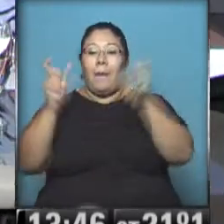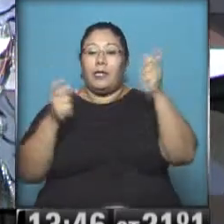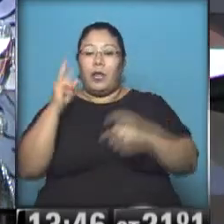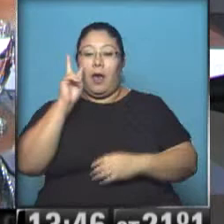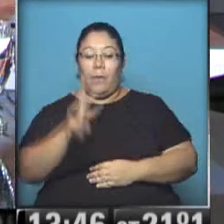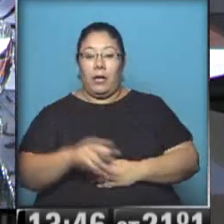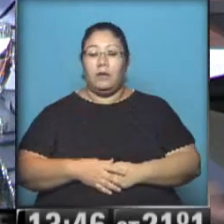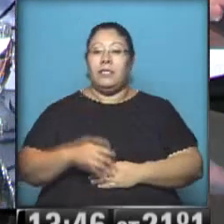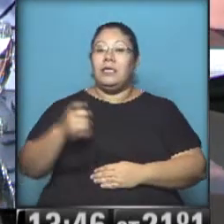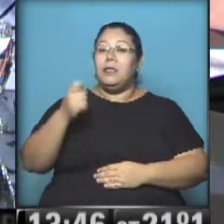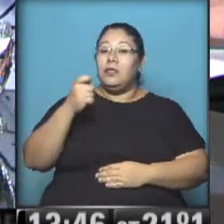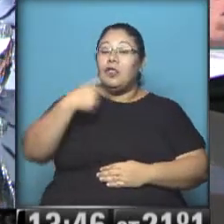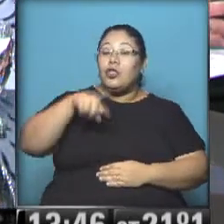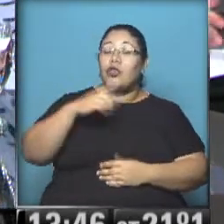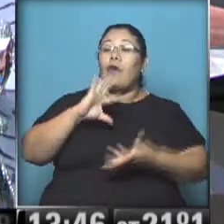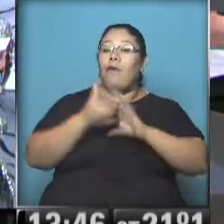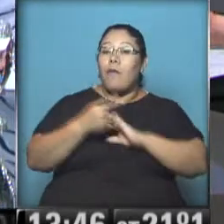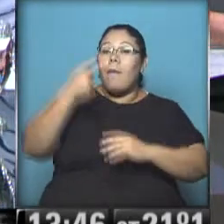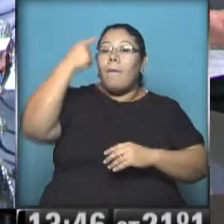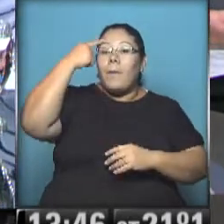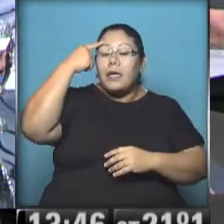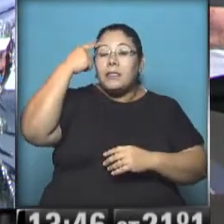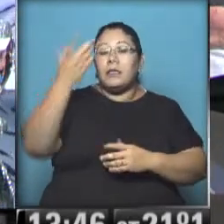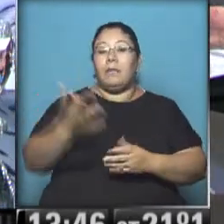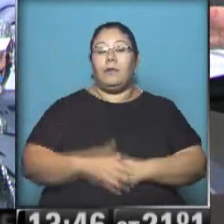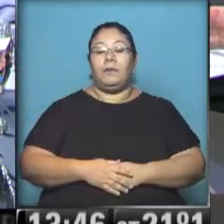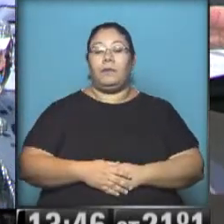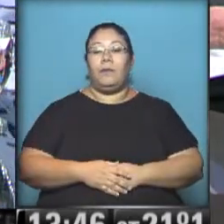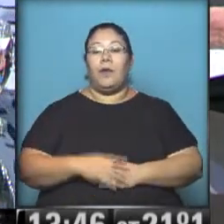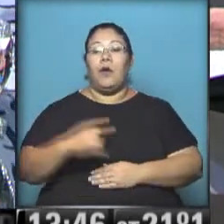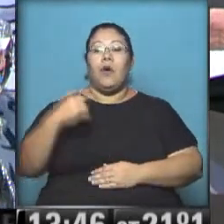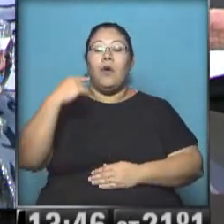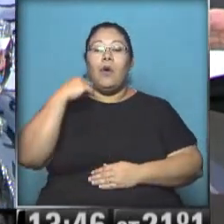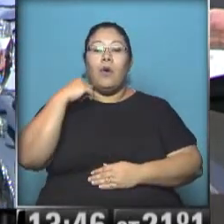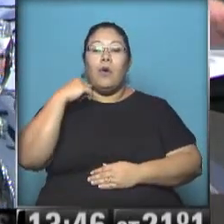que todos podamos sacar nuestras propias conclusiones. 13 igual de 6. Hacemos una nueva pausa. Ya volvemos.